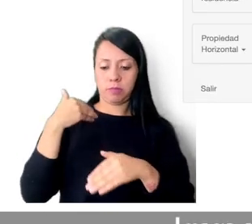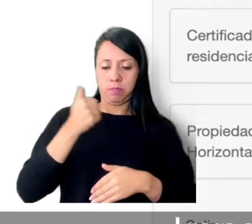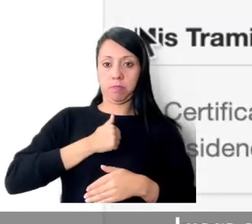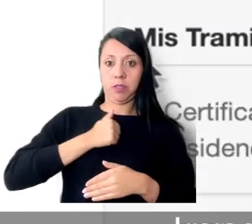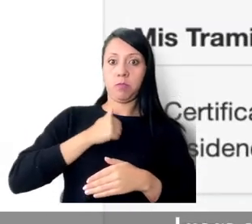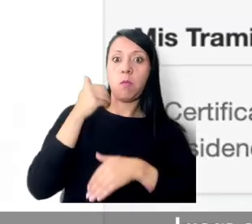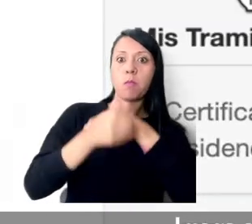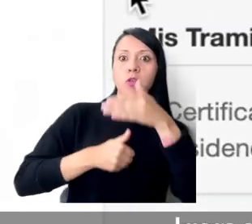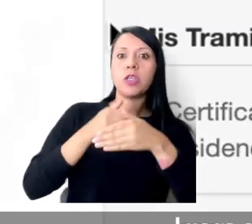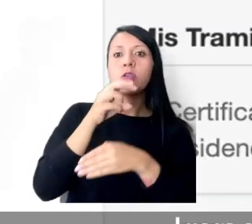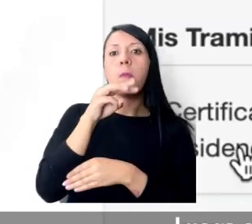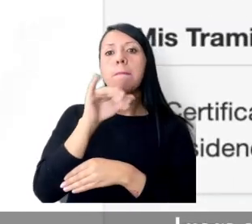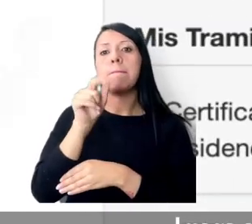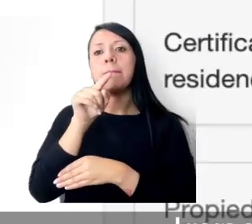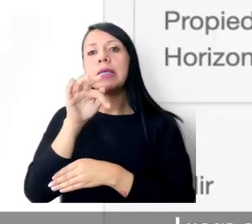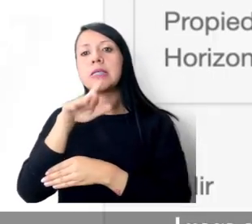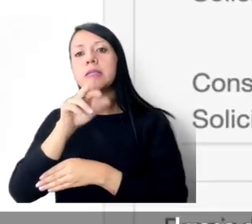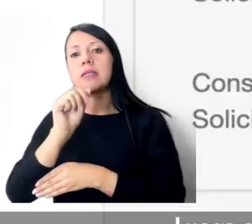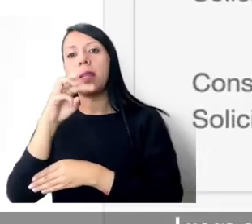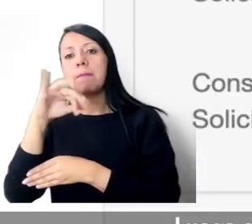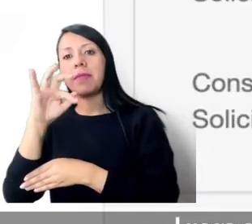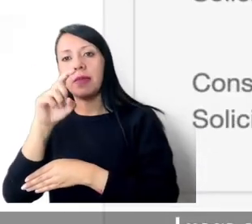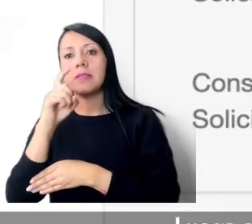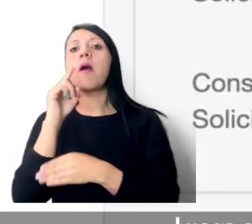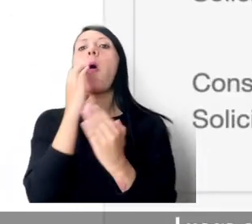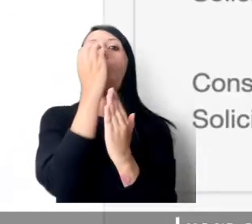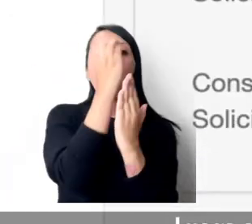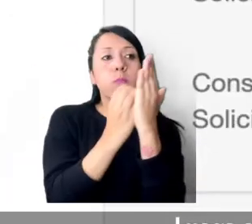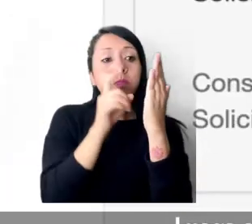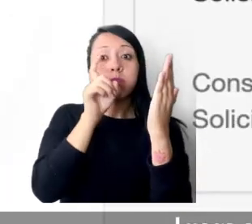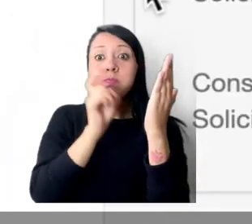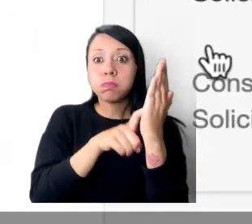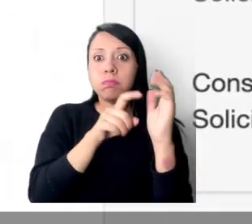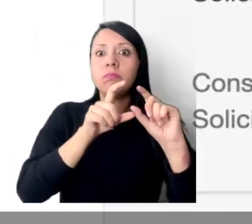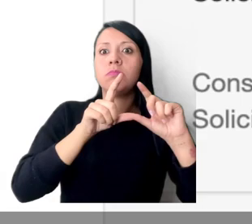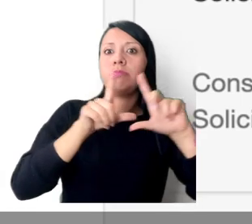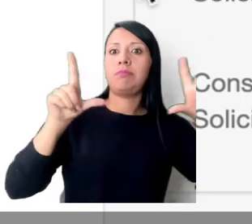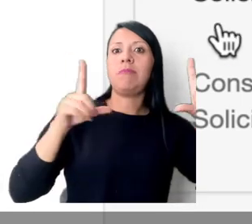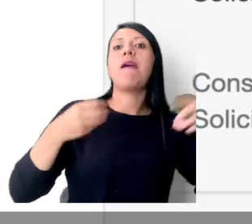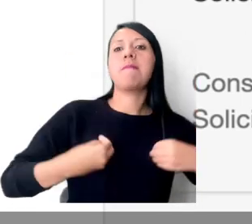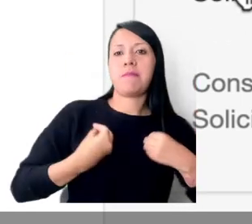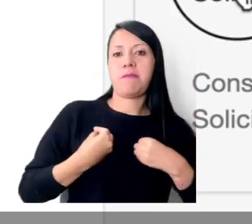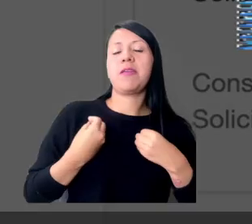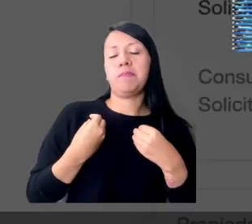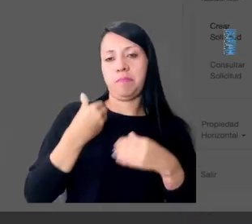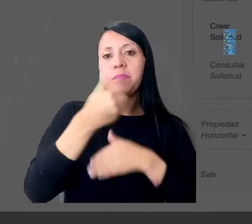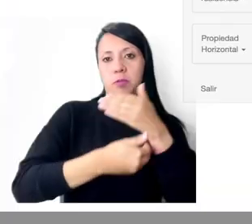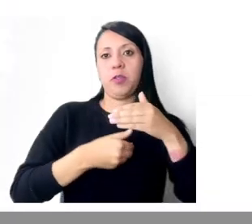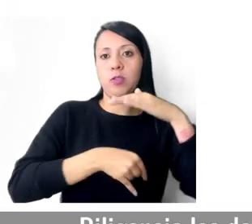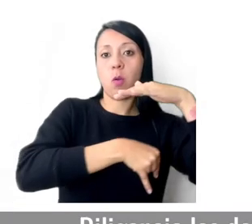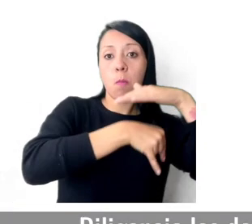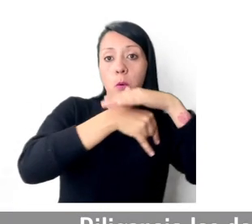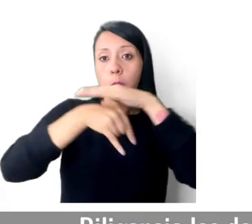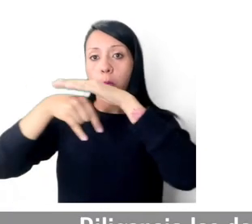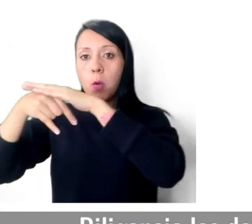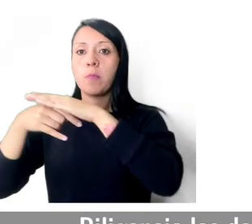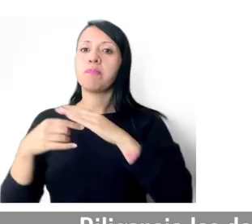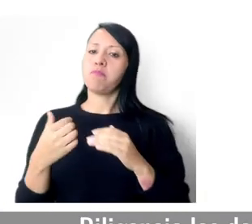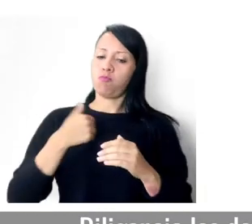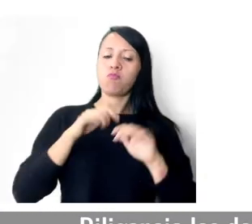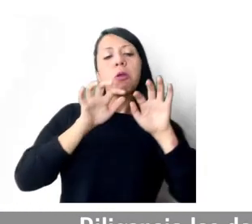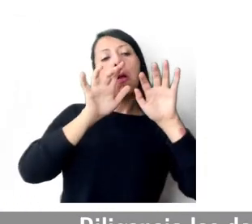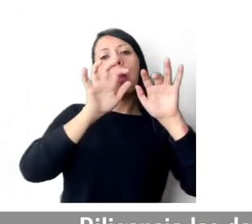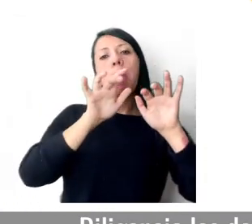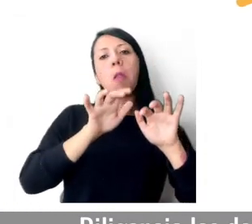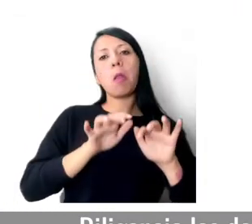Luego, en Mis trámites, pulsa el botón certificado de residencia y allí la opción Crear solicitud. Diligencia los